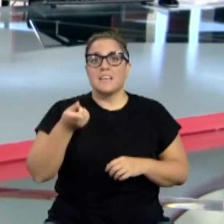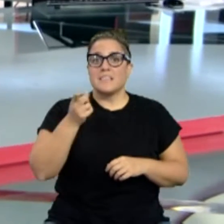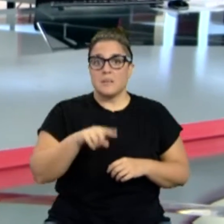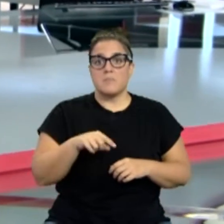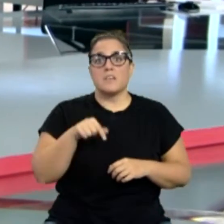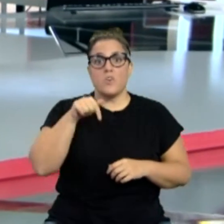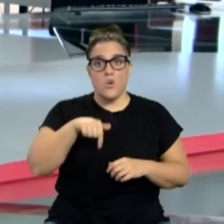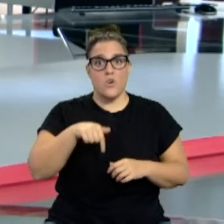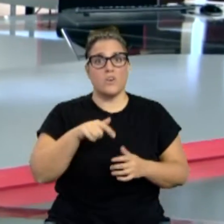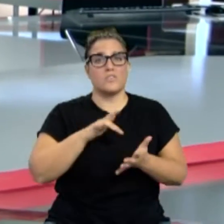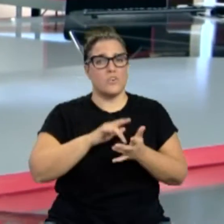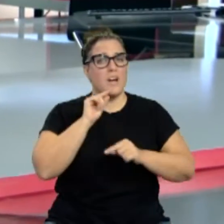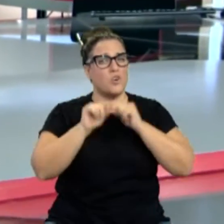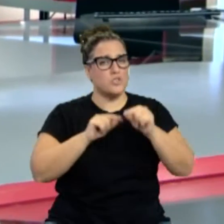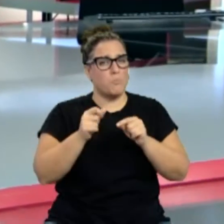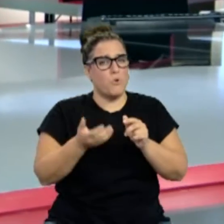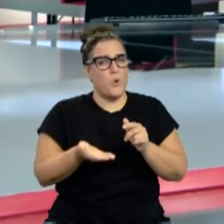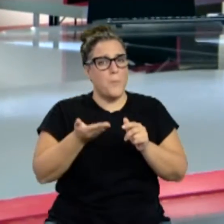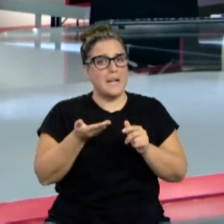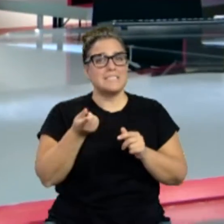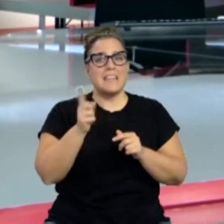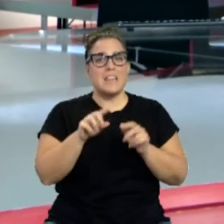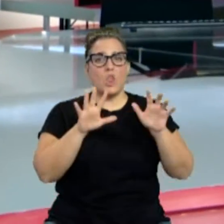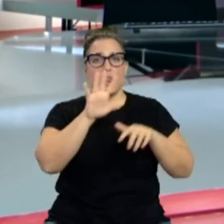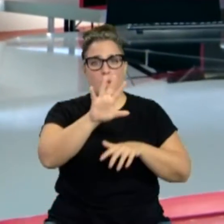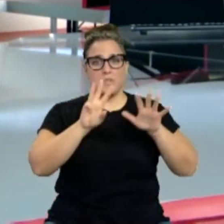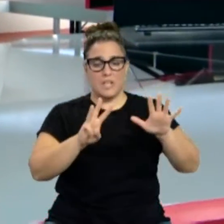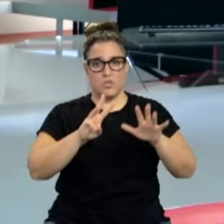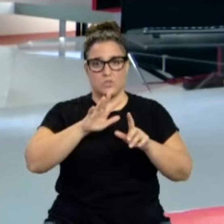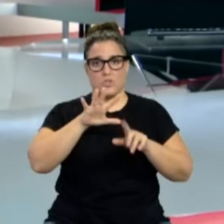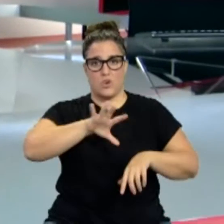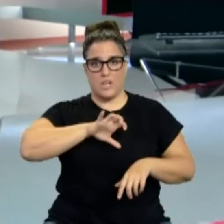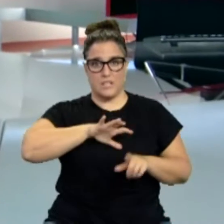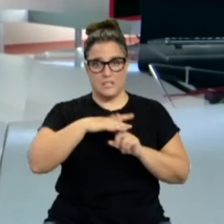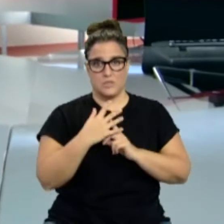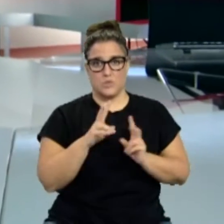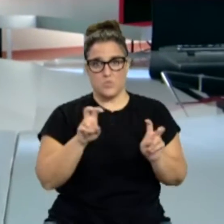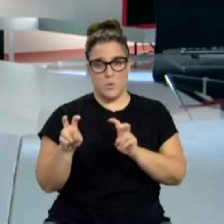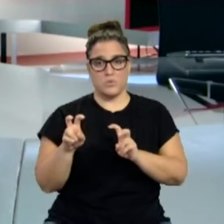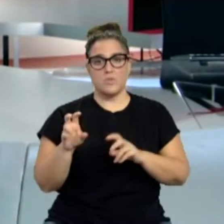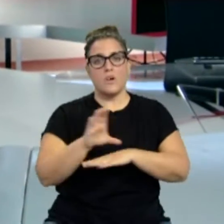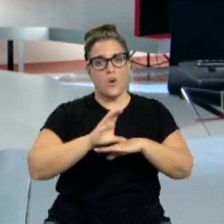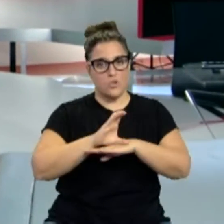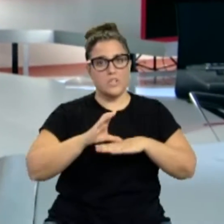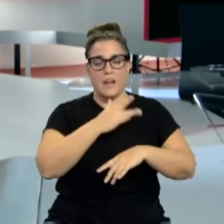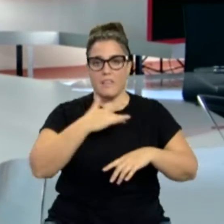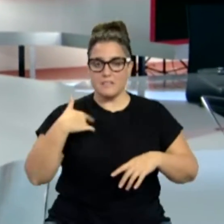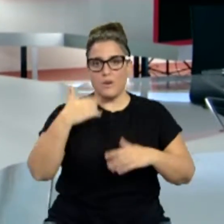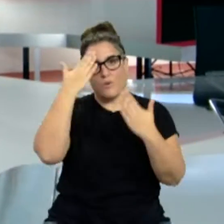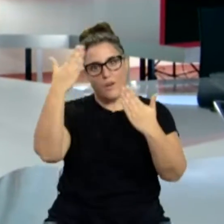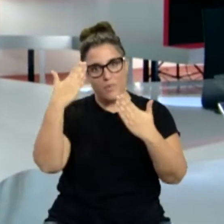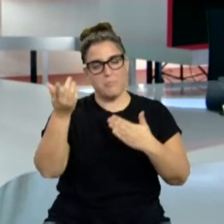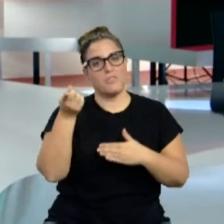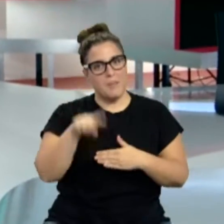suben algo los contagios con 158 nuevos casos. La consejera de Salud se suma a ese reconocimiento del personal